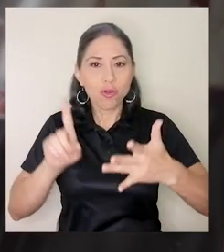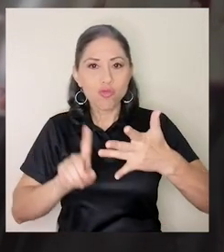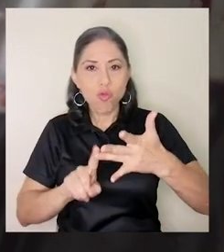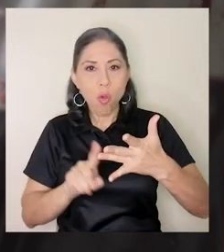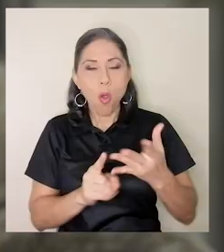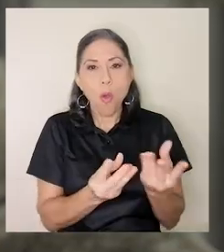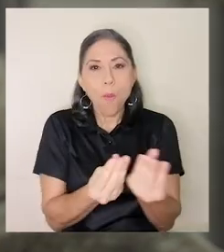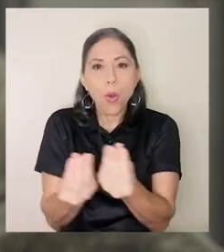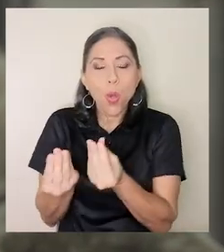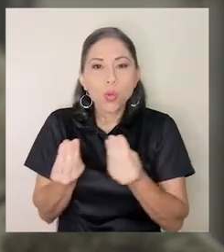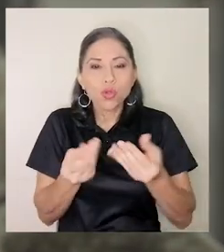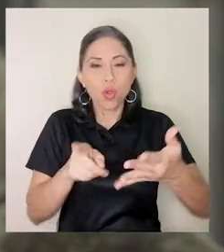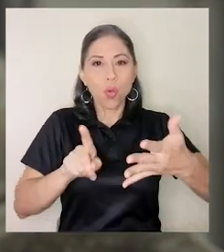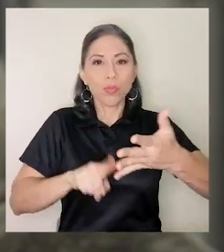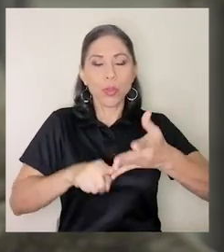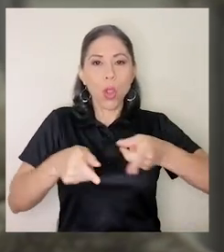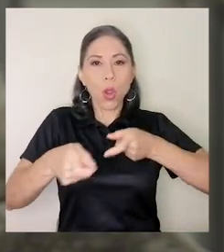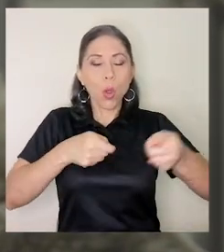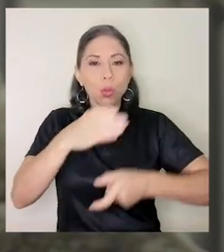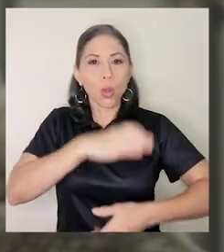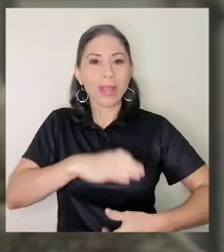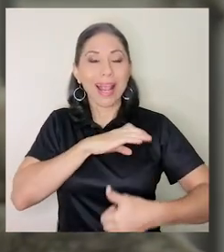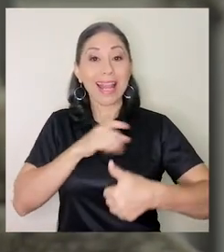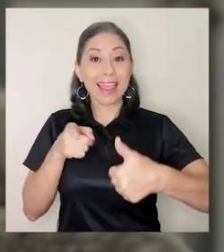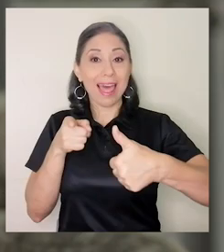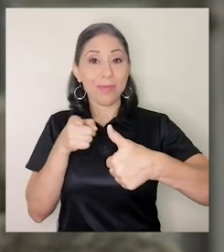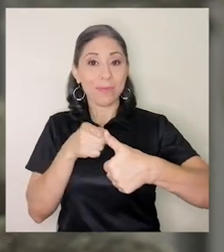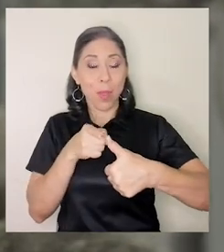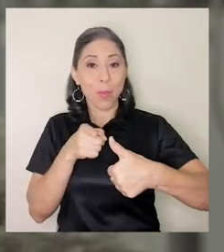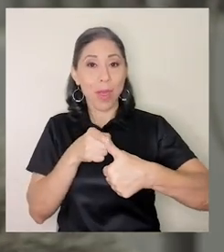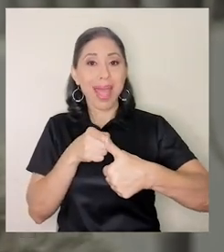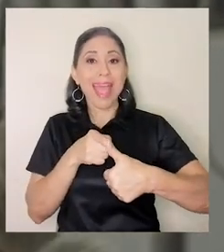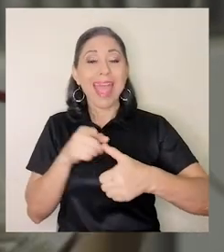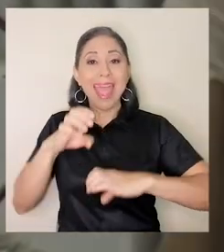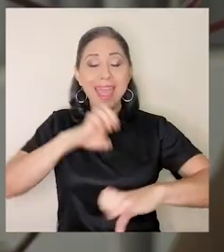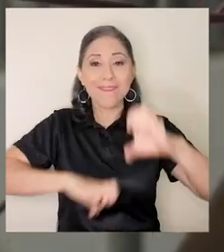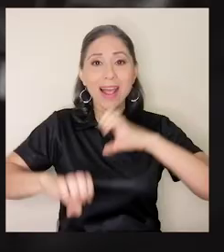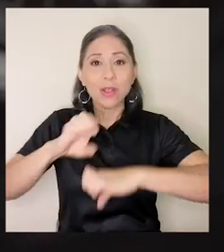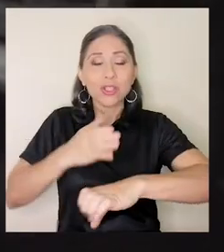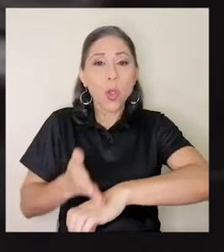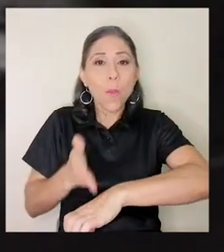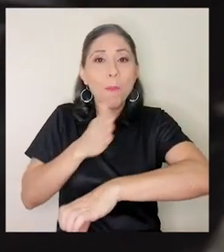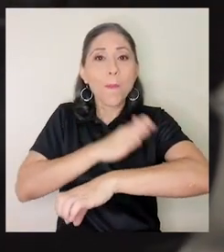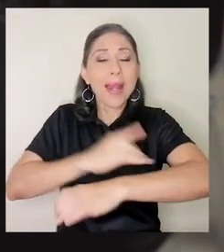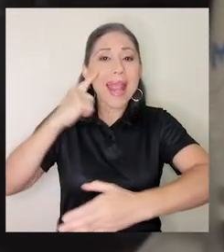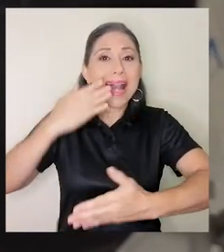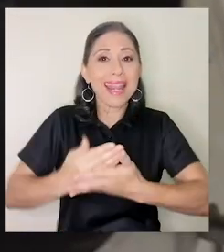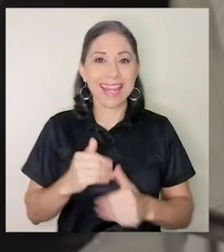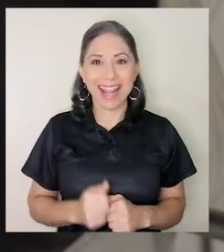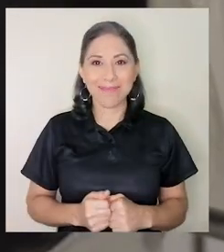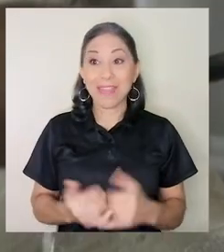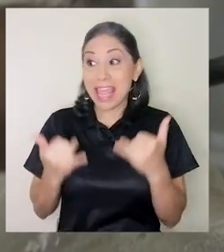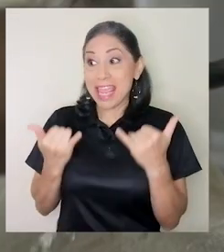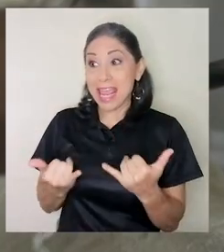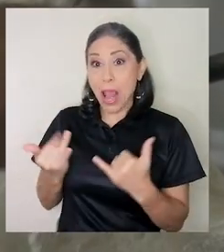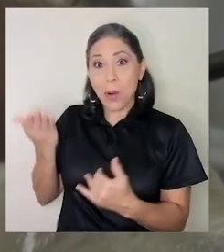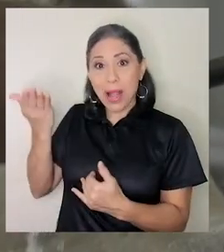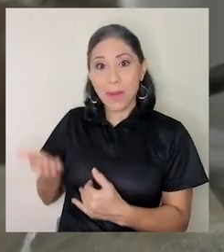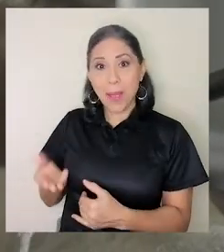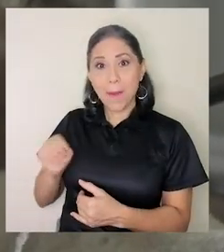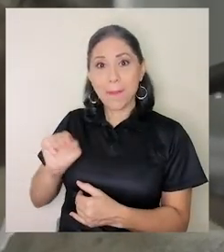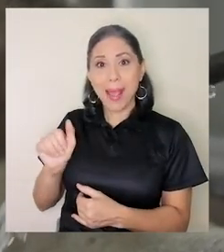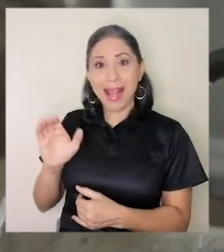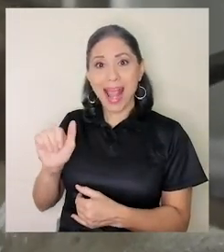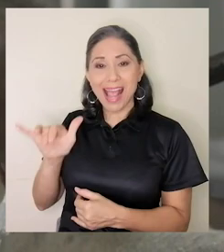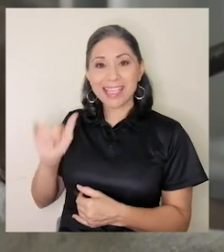producción, control de calidad, la etapa de evaluación preclínica y de acuerdo con Macaya pronto se